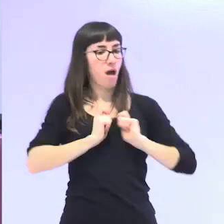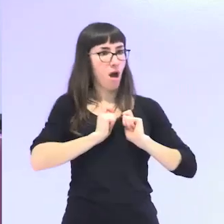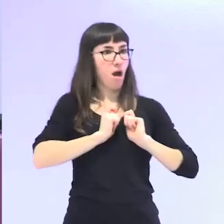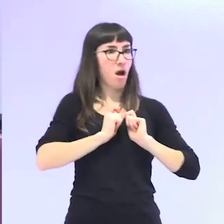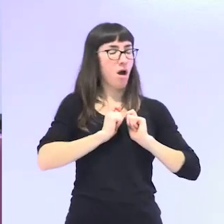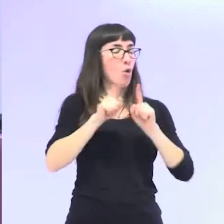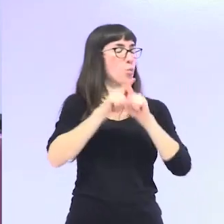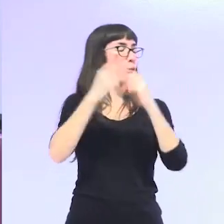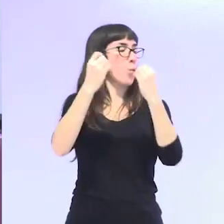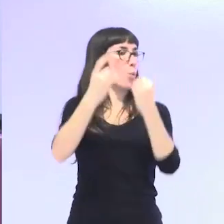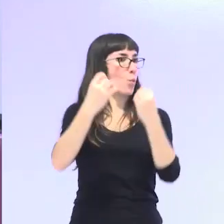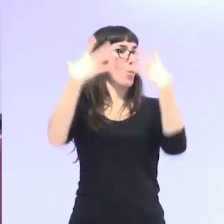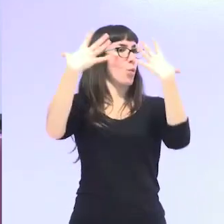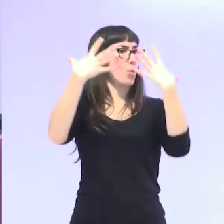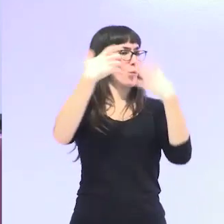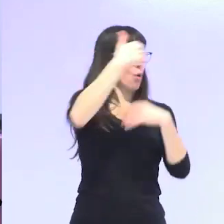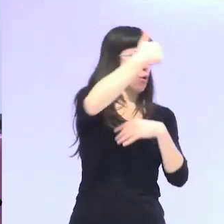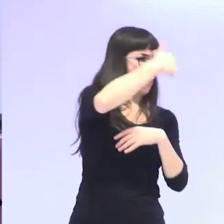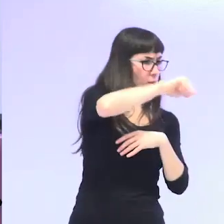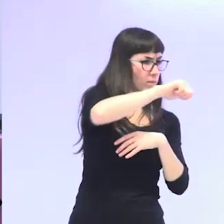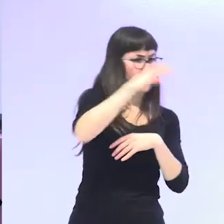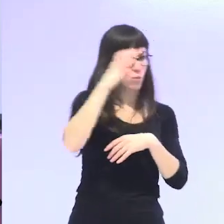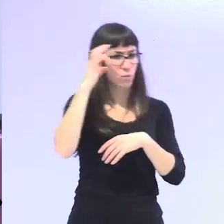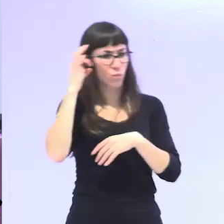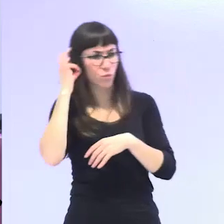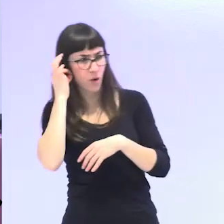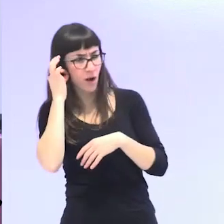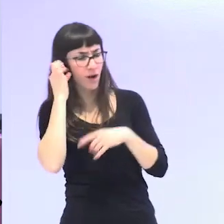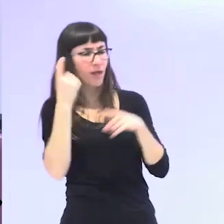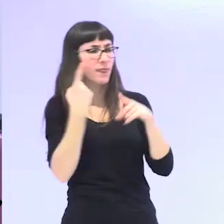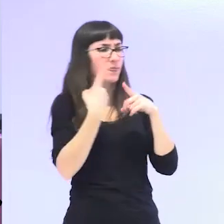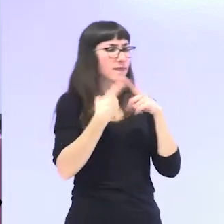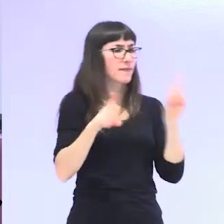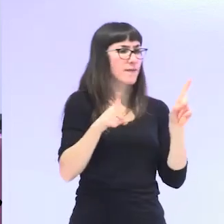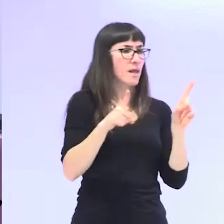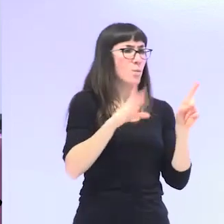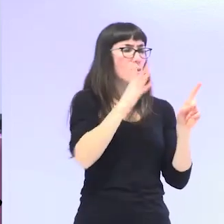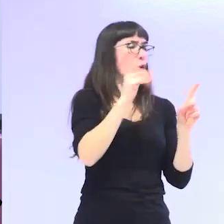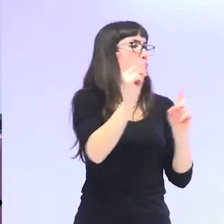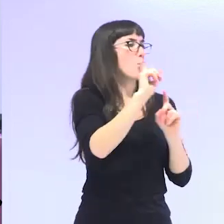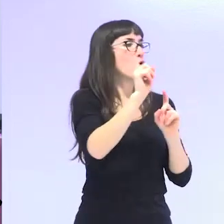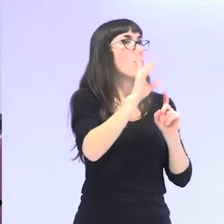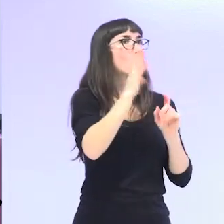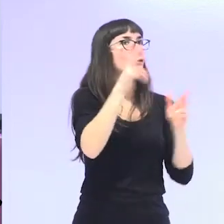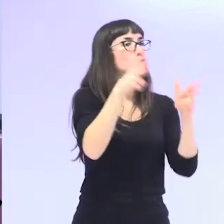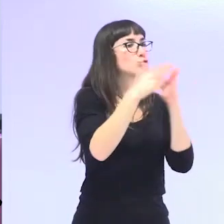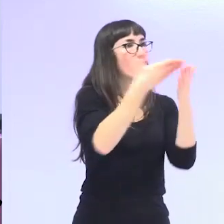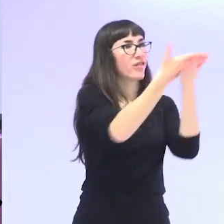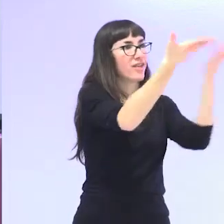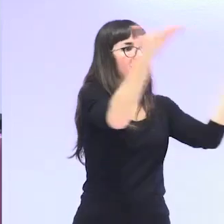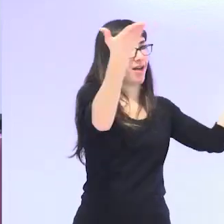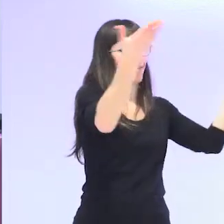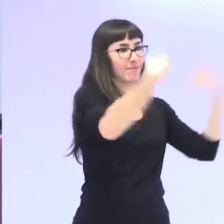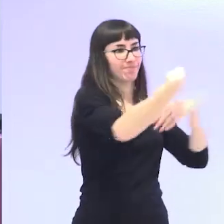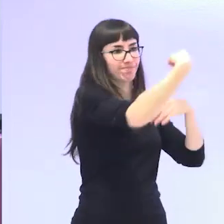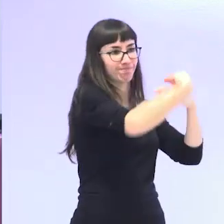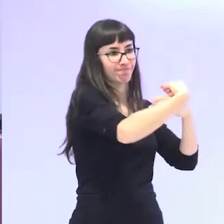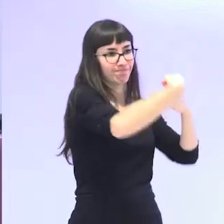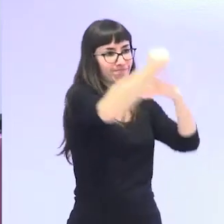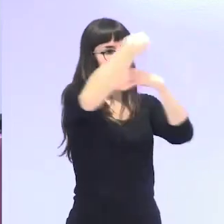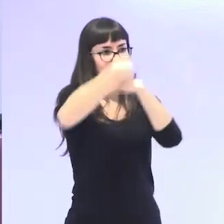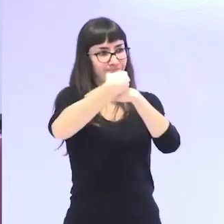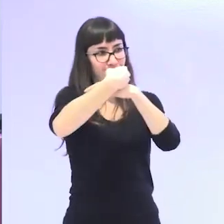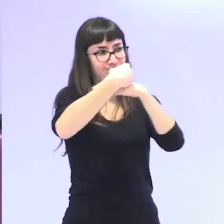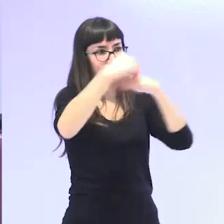mujeres no somos diferentes, sino por qué la sociedad establece desigualdades y una jerarquía de poder entre el